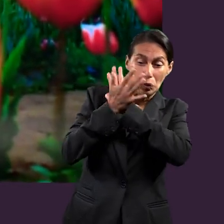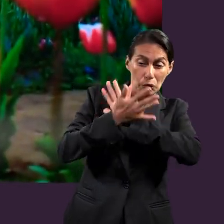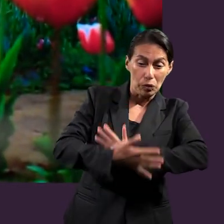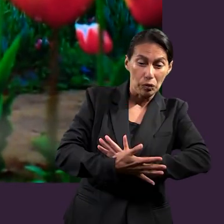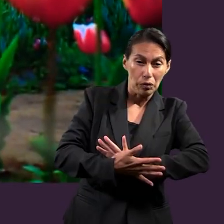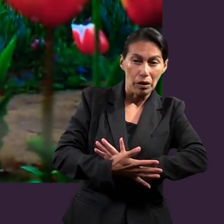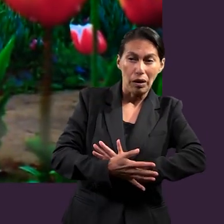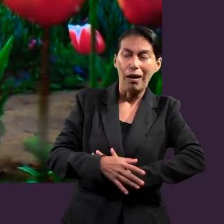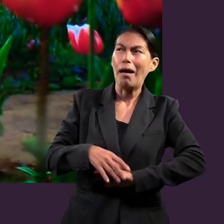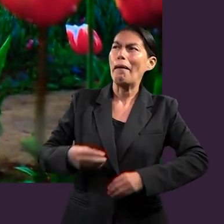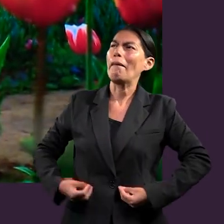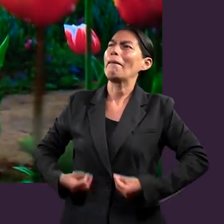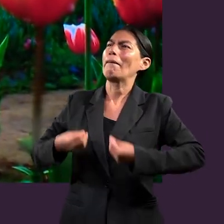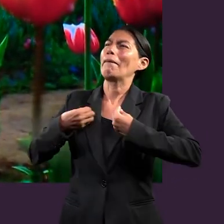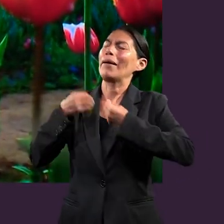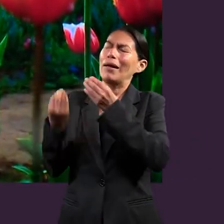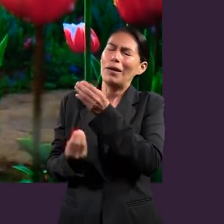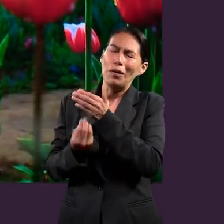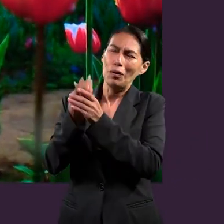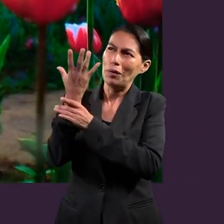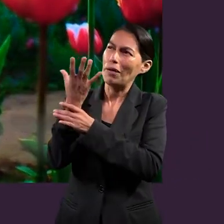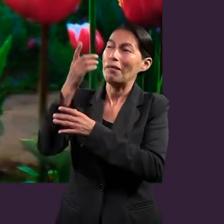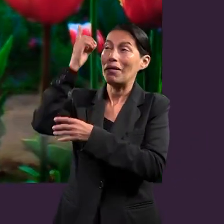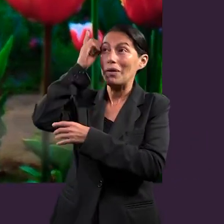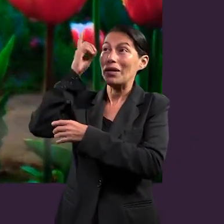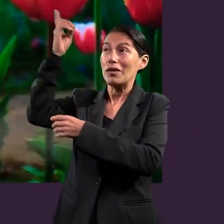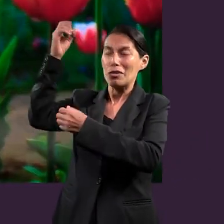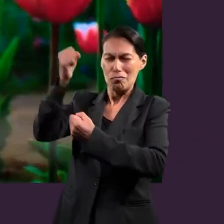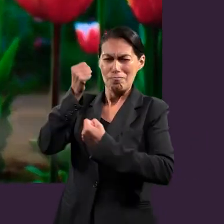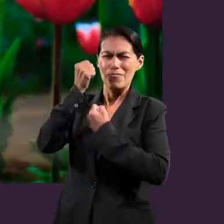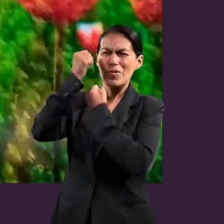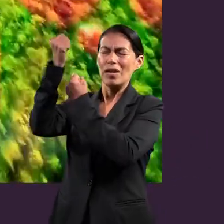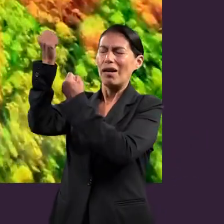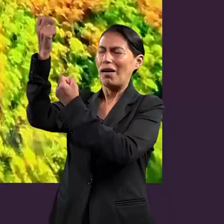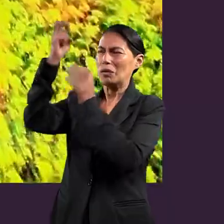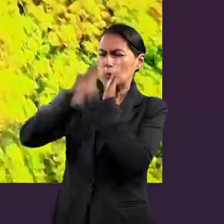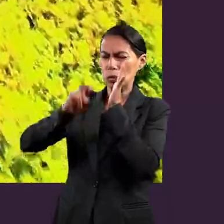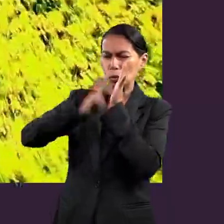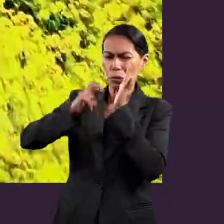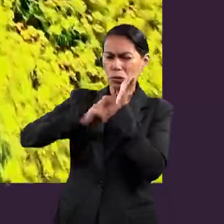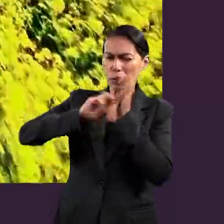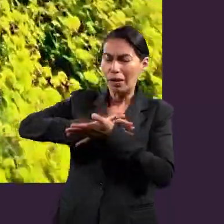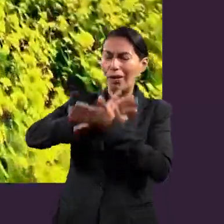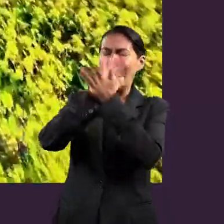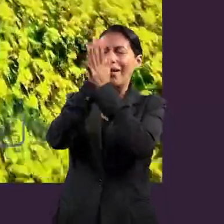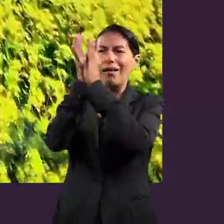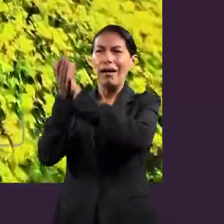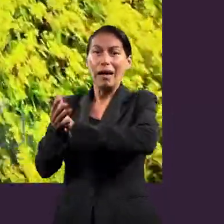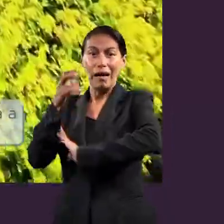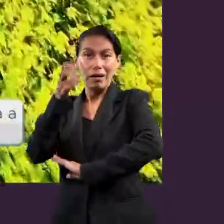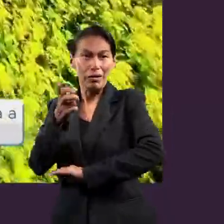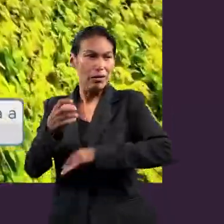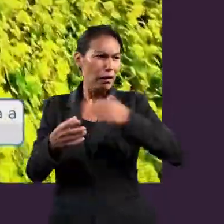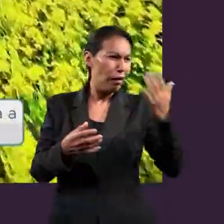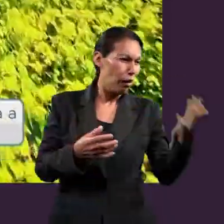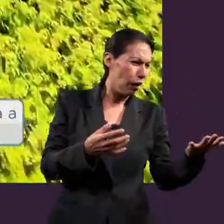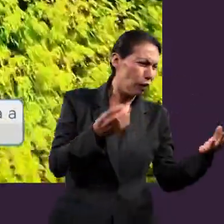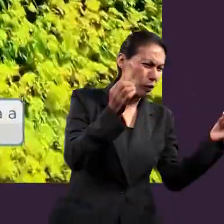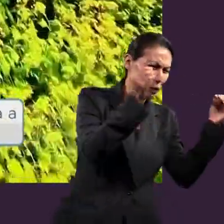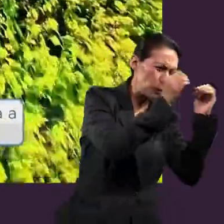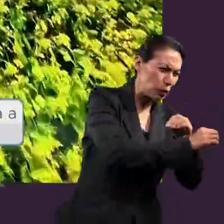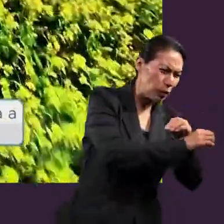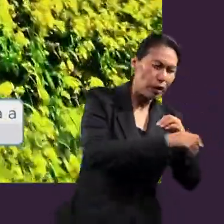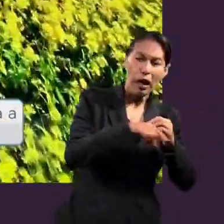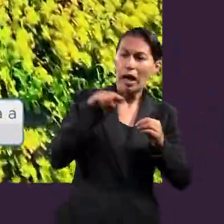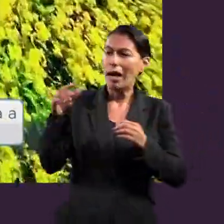Jesús, somos llamados a tener una vida completamente nueva, transformada por el poder de Dios, a tal grado que